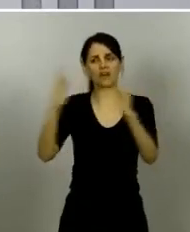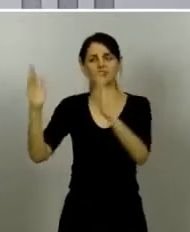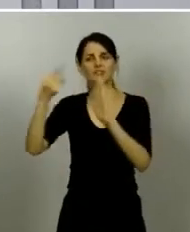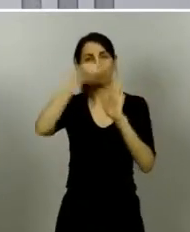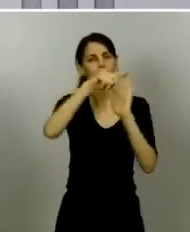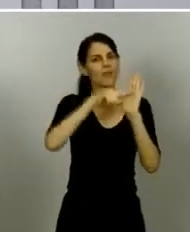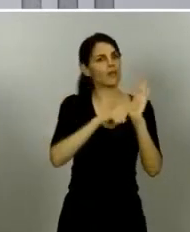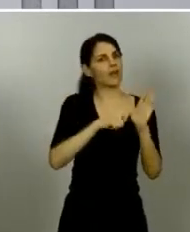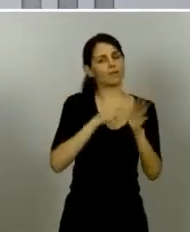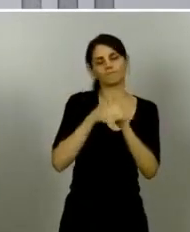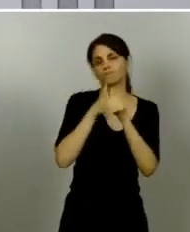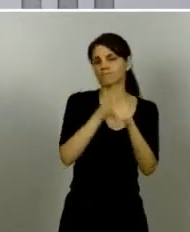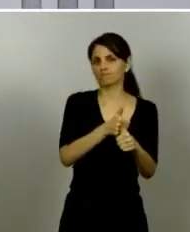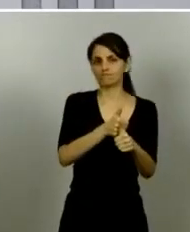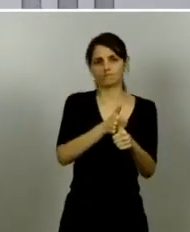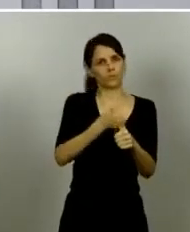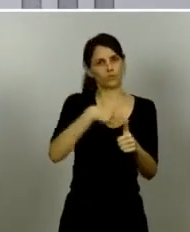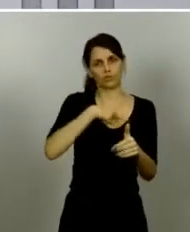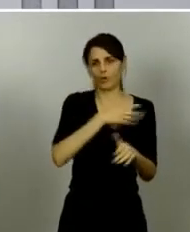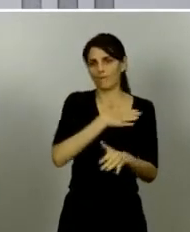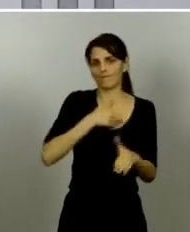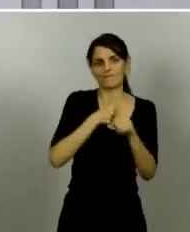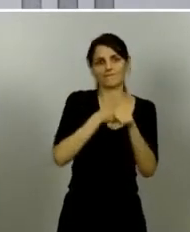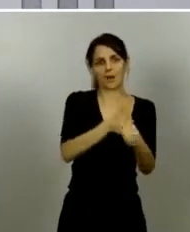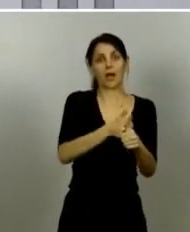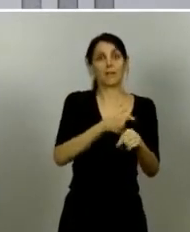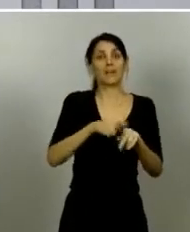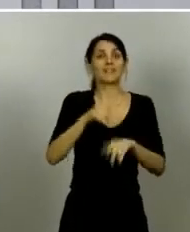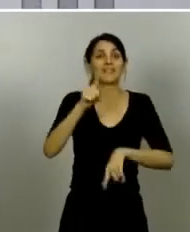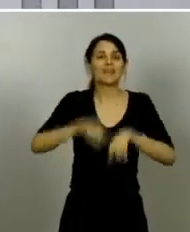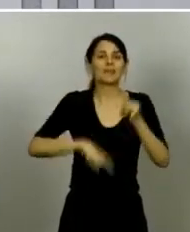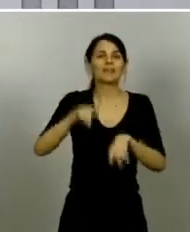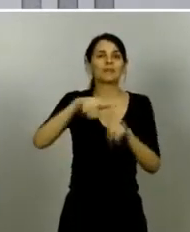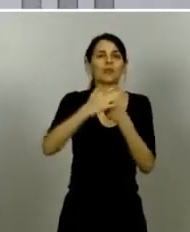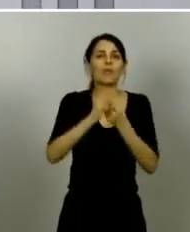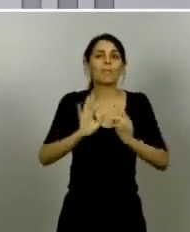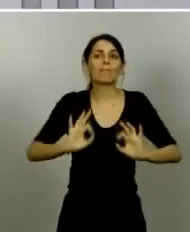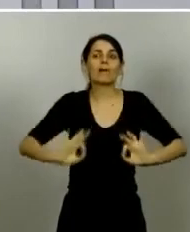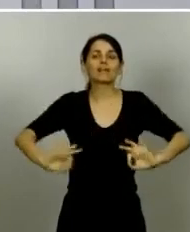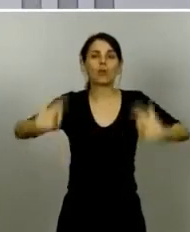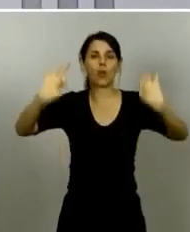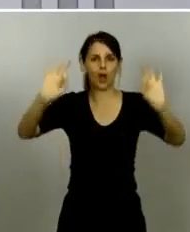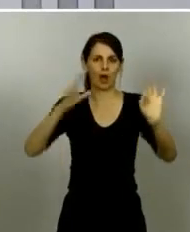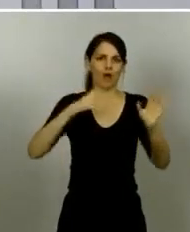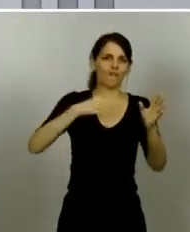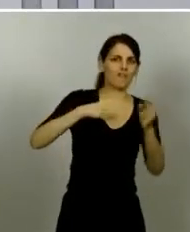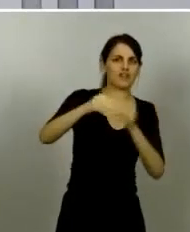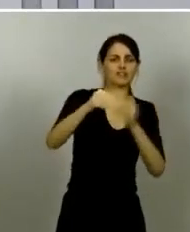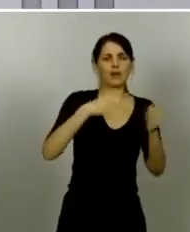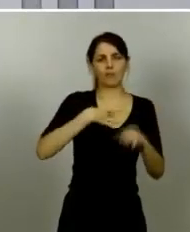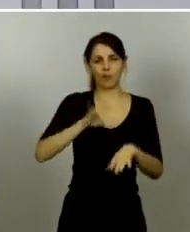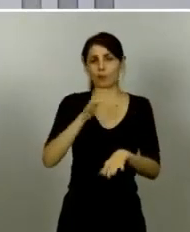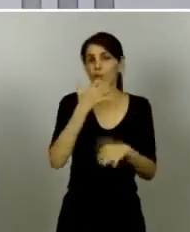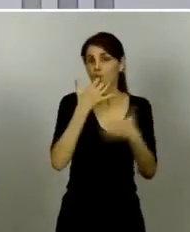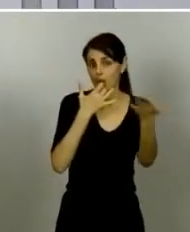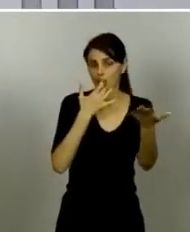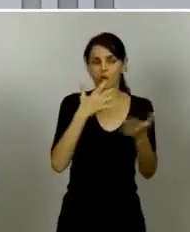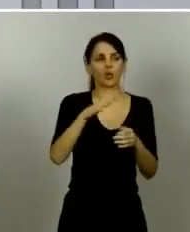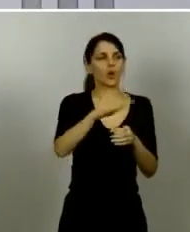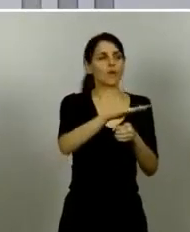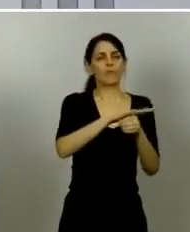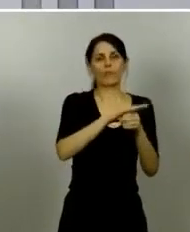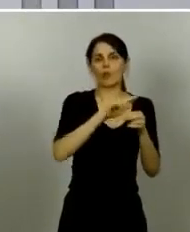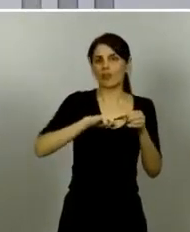particulares hemos sido partidarios de flexibilizar algunas medidas por ejemplo en municipios de menos de 10.000 habitantes hemos considerado que en